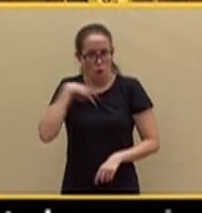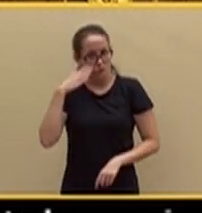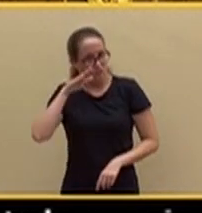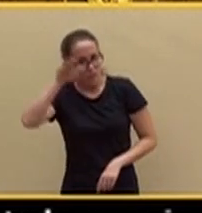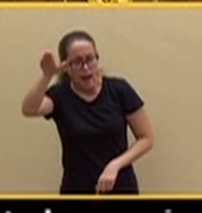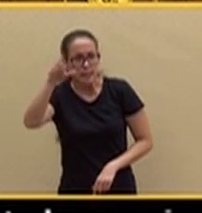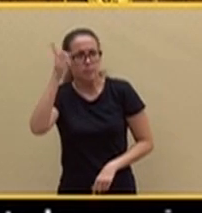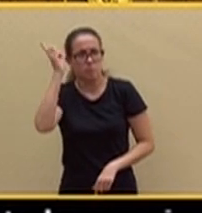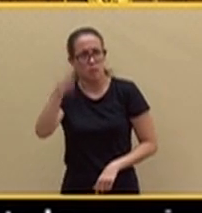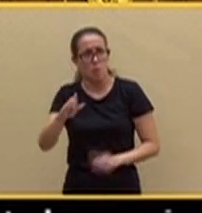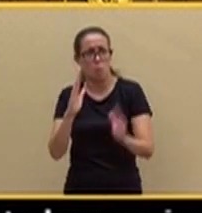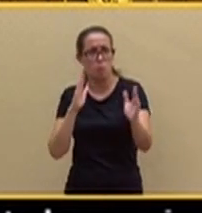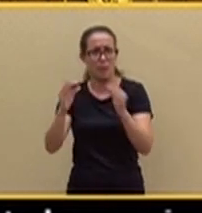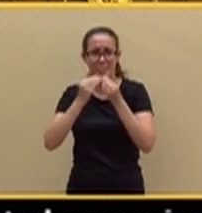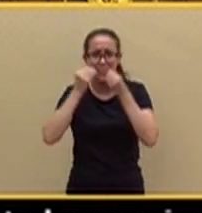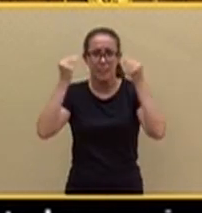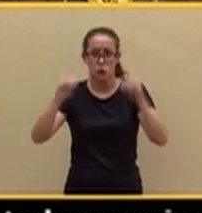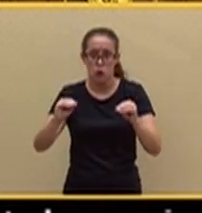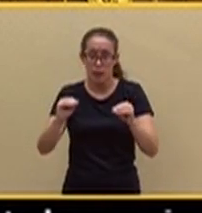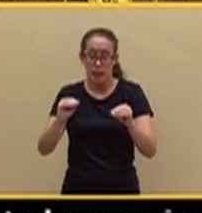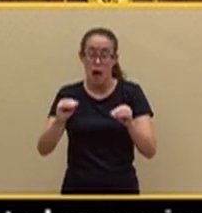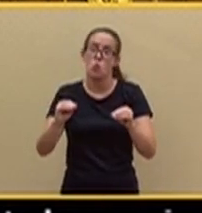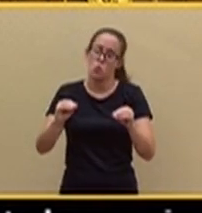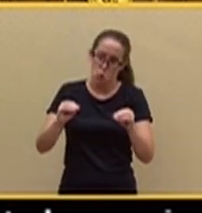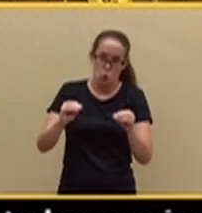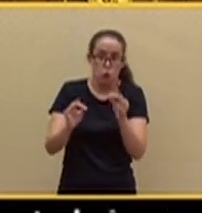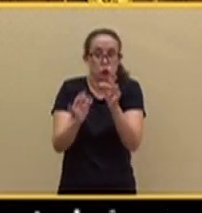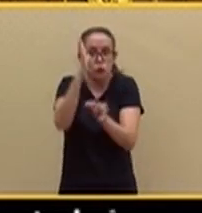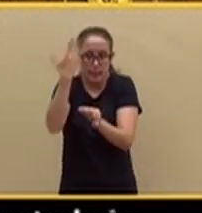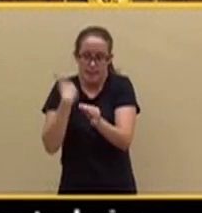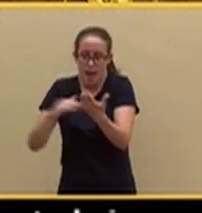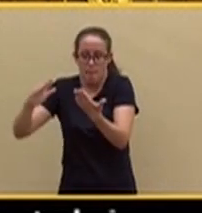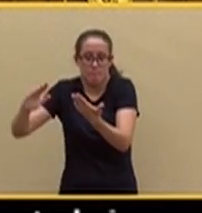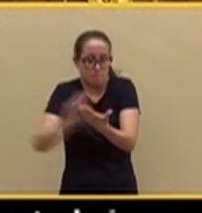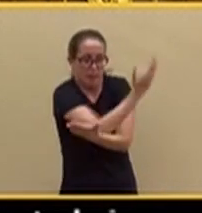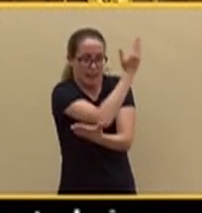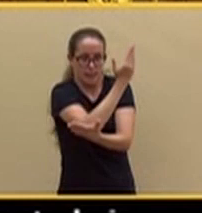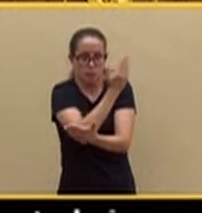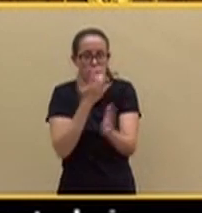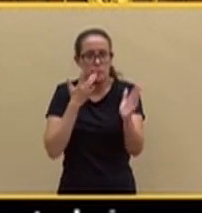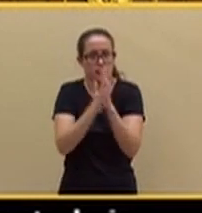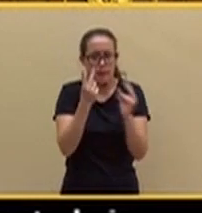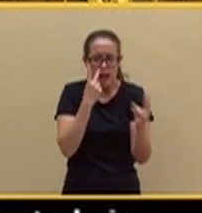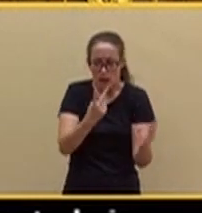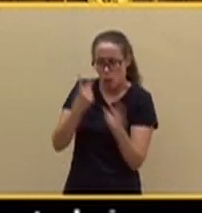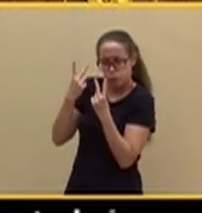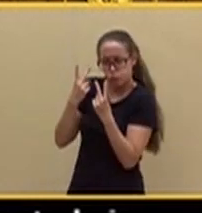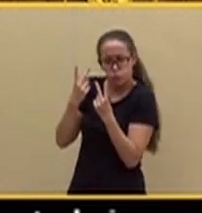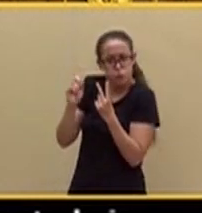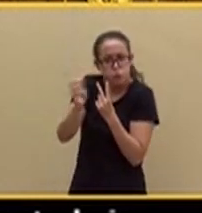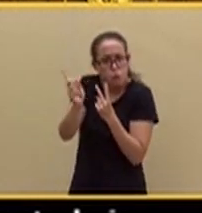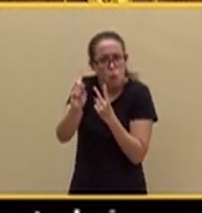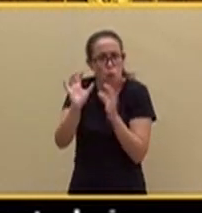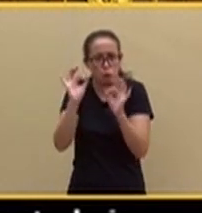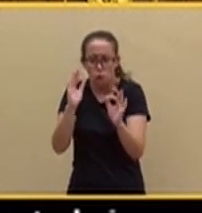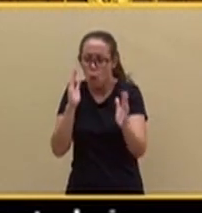que, afortunadamente, pasamos y que, sin duda alguna, no revisamos, sino que simplemente lo que queremos es cerrar muchas de las heridas que, desgraciadamente, aún